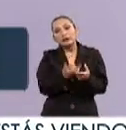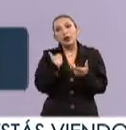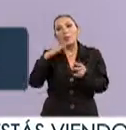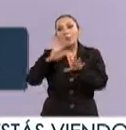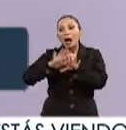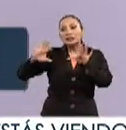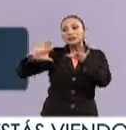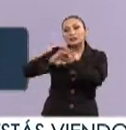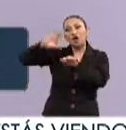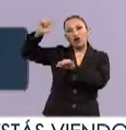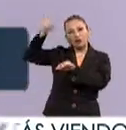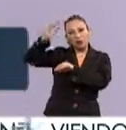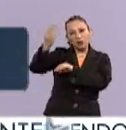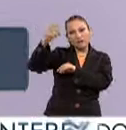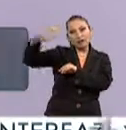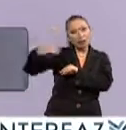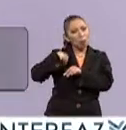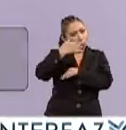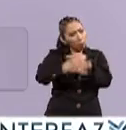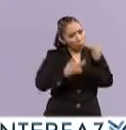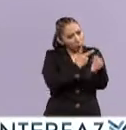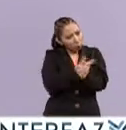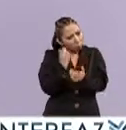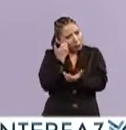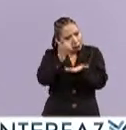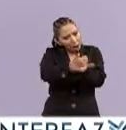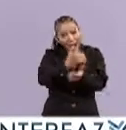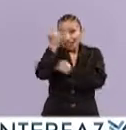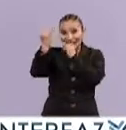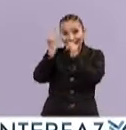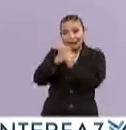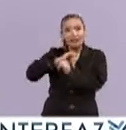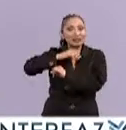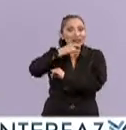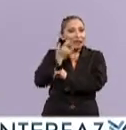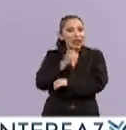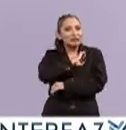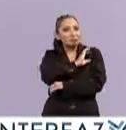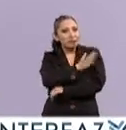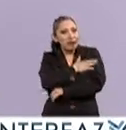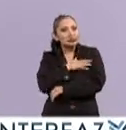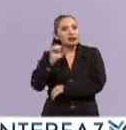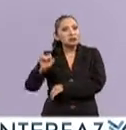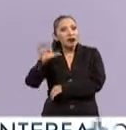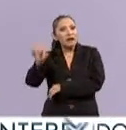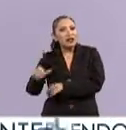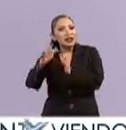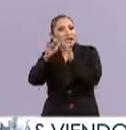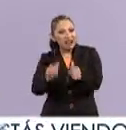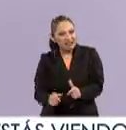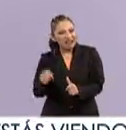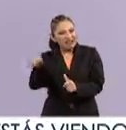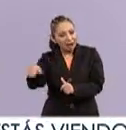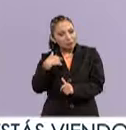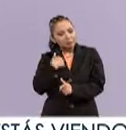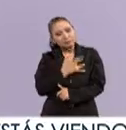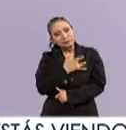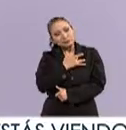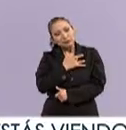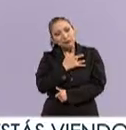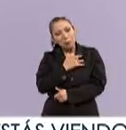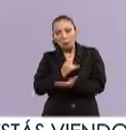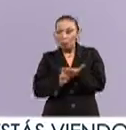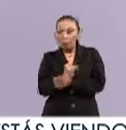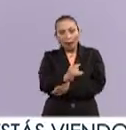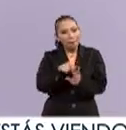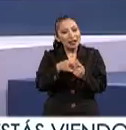sinergia con otras universidades, y obviamente también internacionales, de Chile, de España, de Sudáfrica, de Francia. Y fue cuando decidimos que teníamos